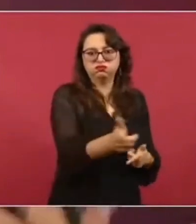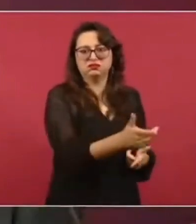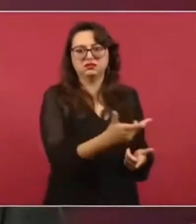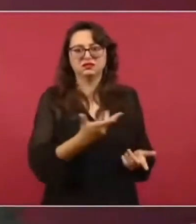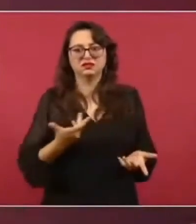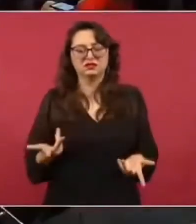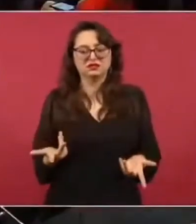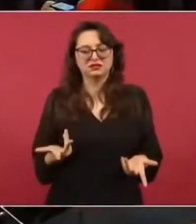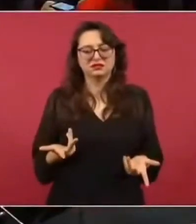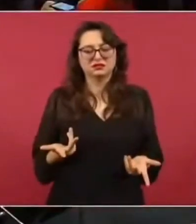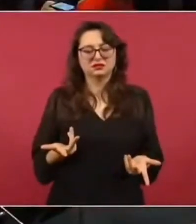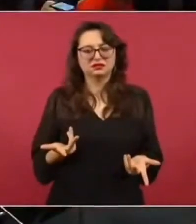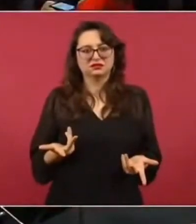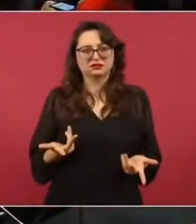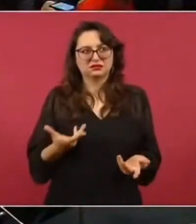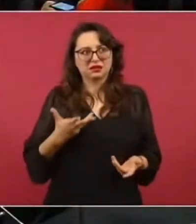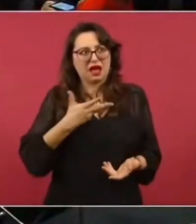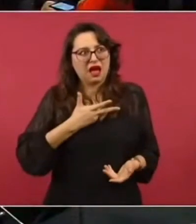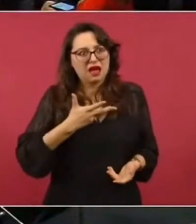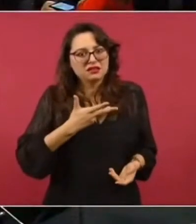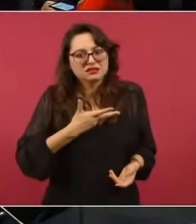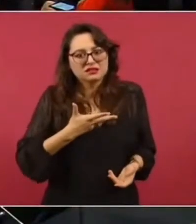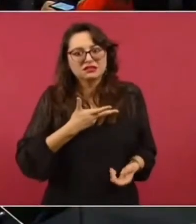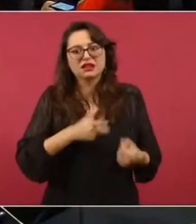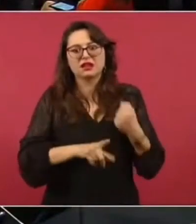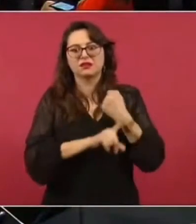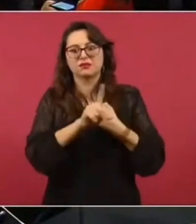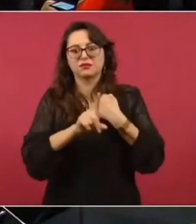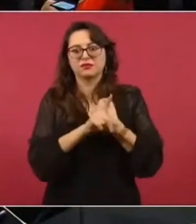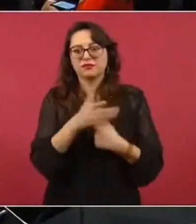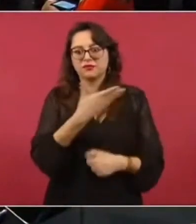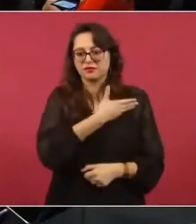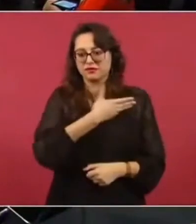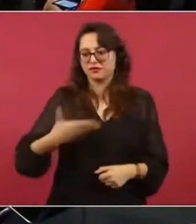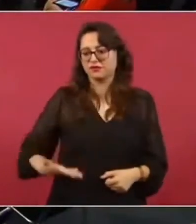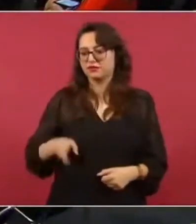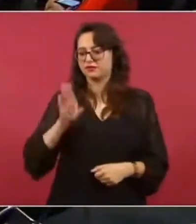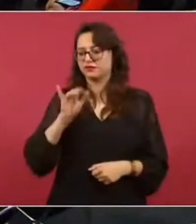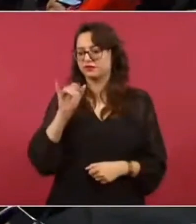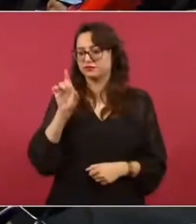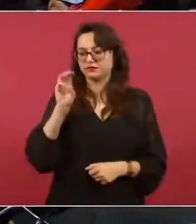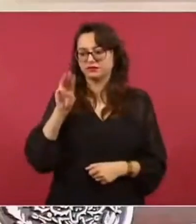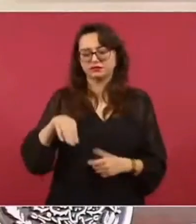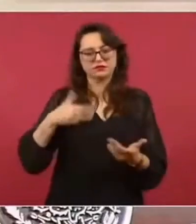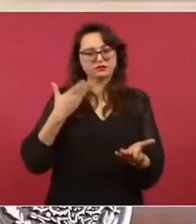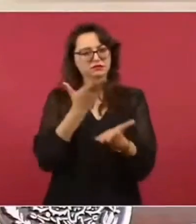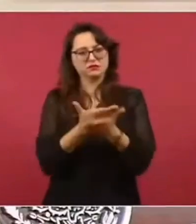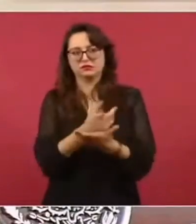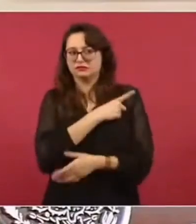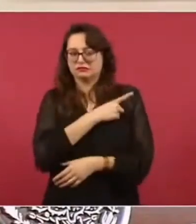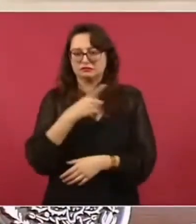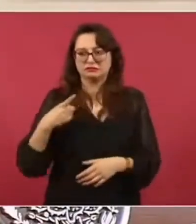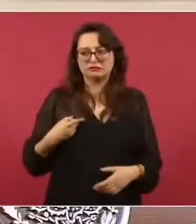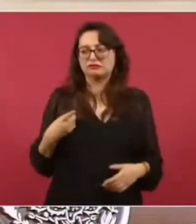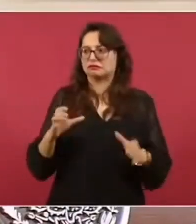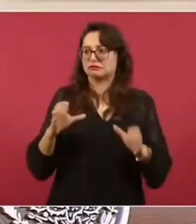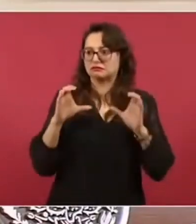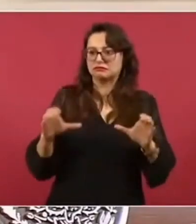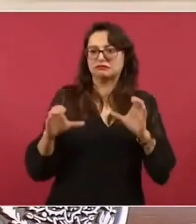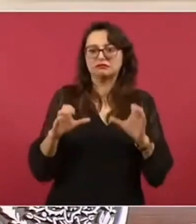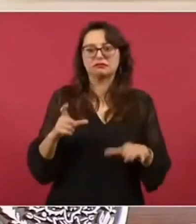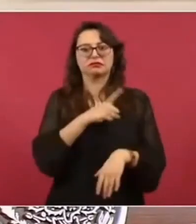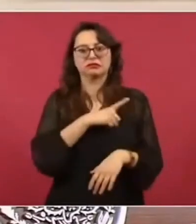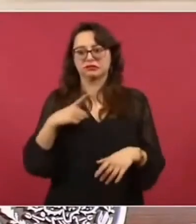el presidente Biden está planteando, vamos a controlar esto. Y estos